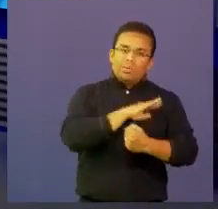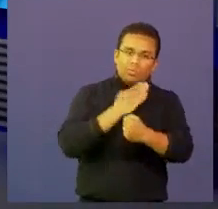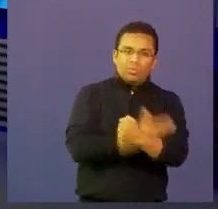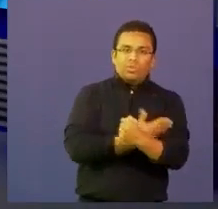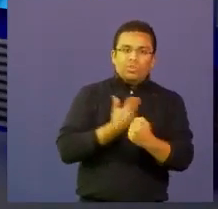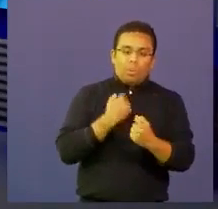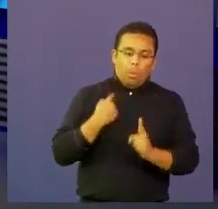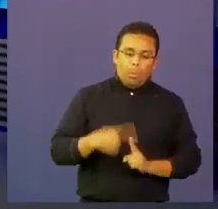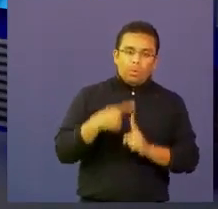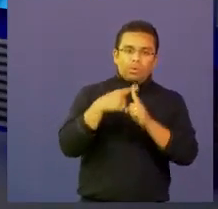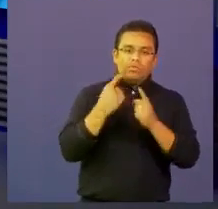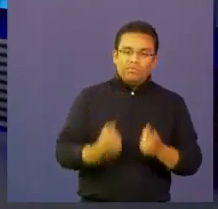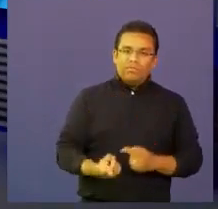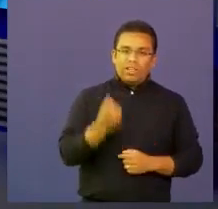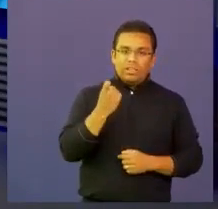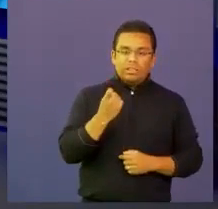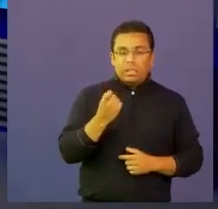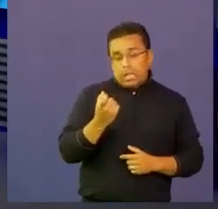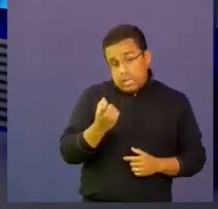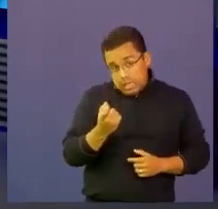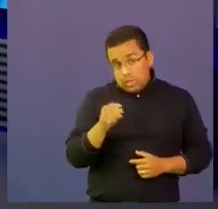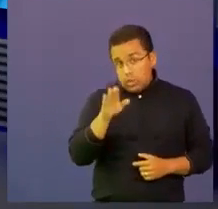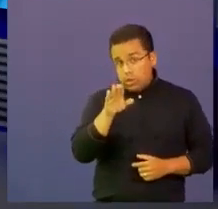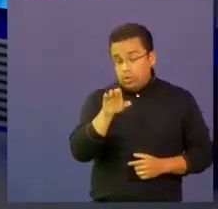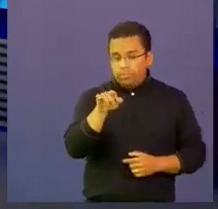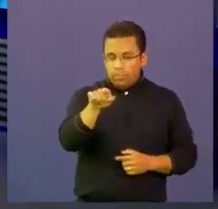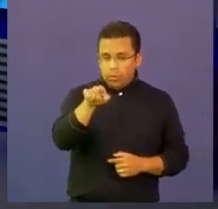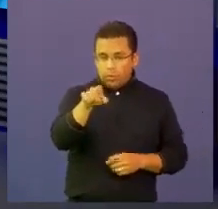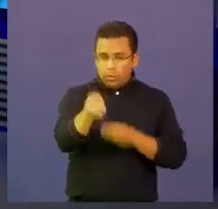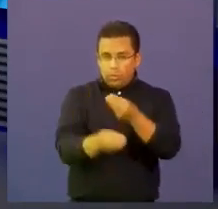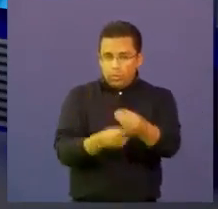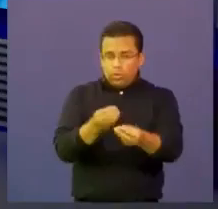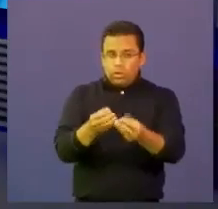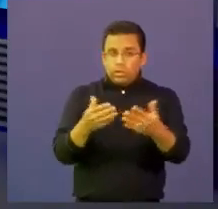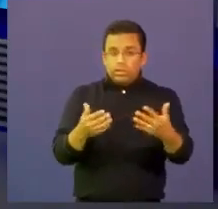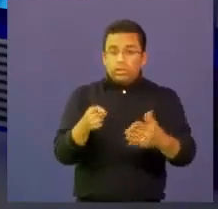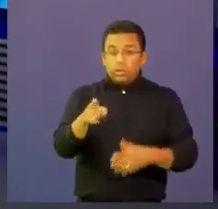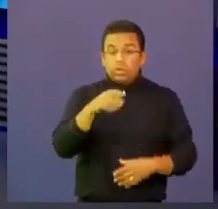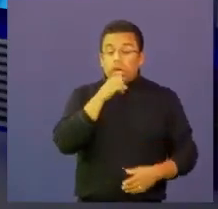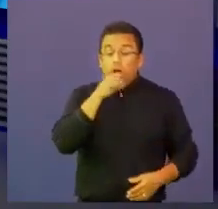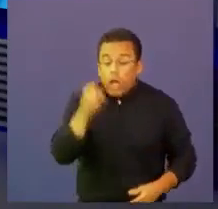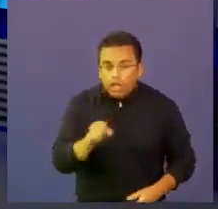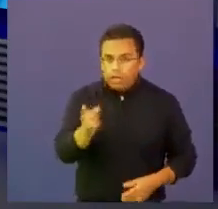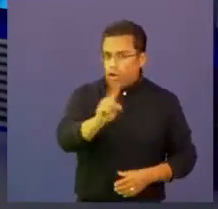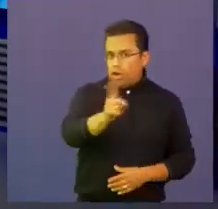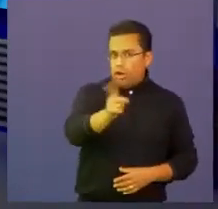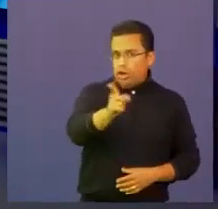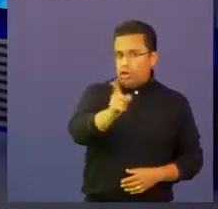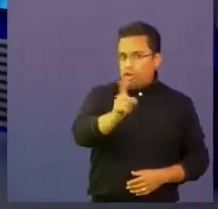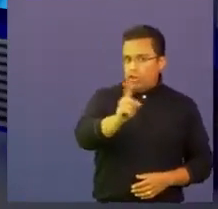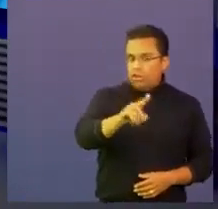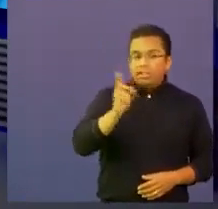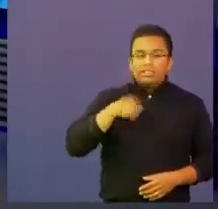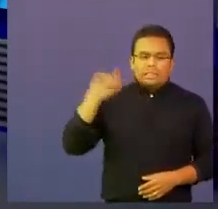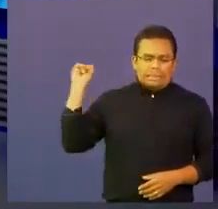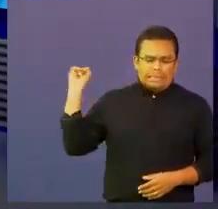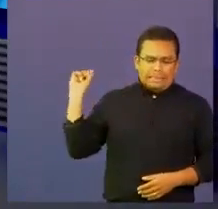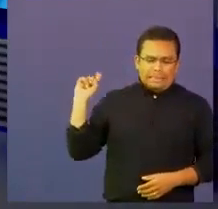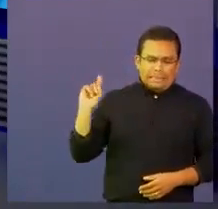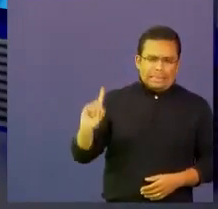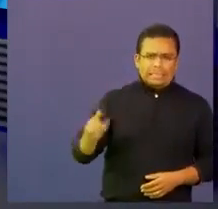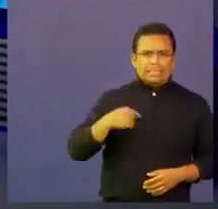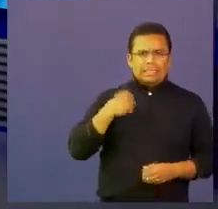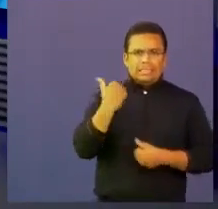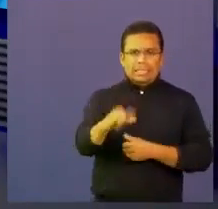desde lo que tú haces, que además que, no por decirte vieja, sino que tienes mucha experiencia, nos puedas